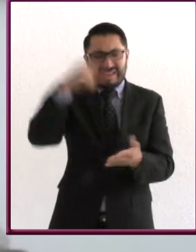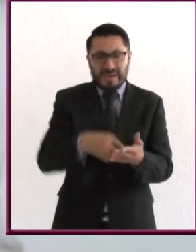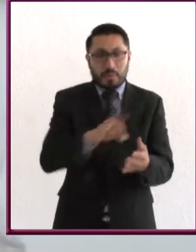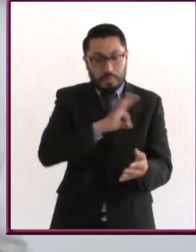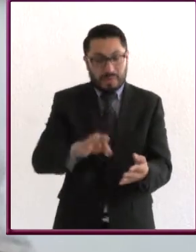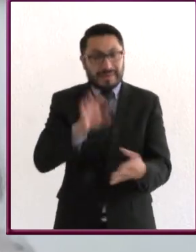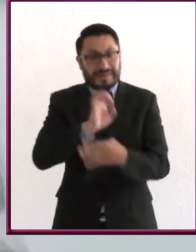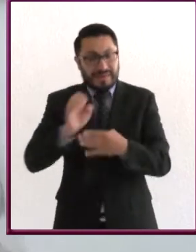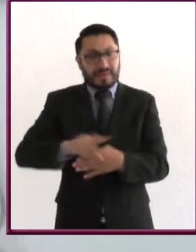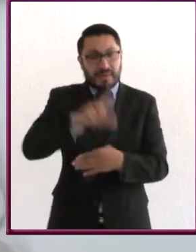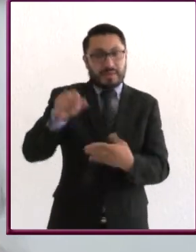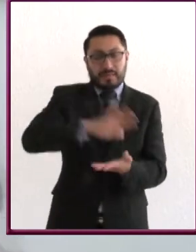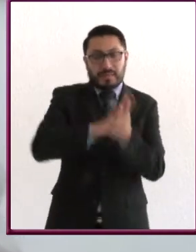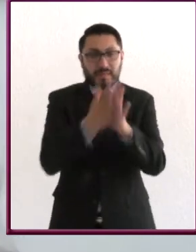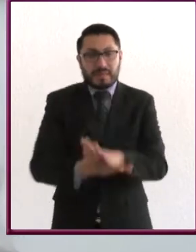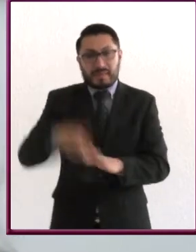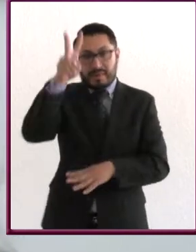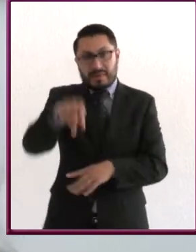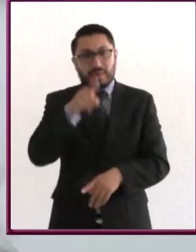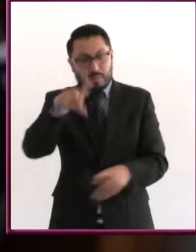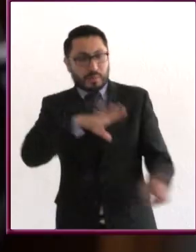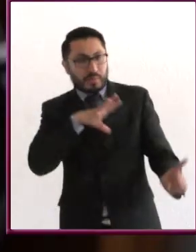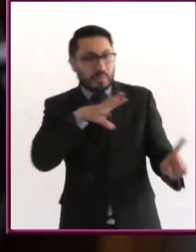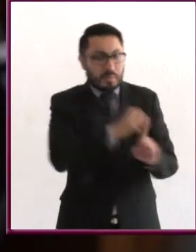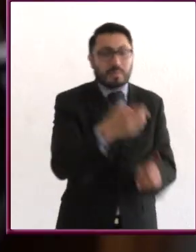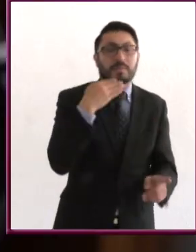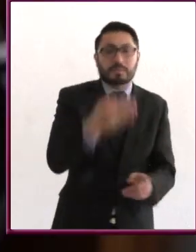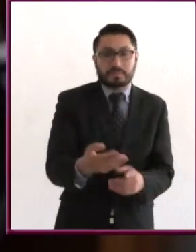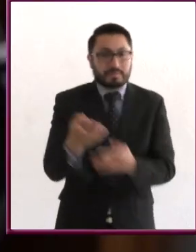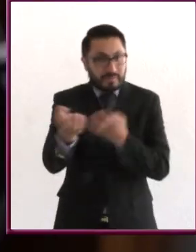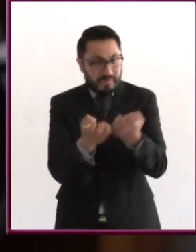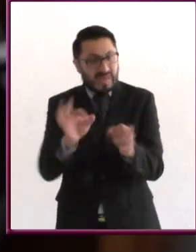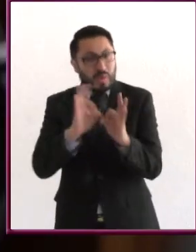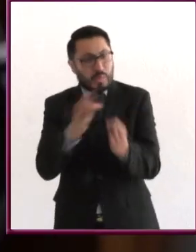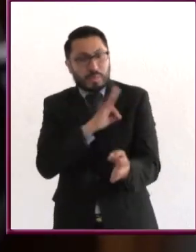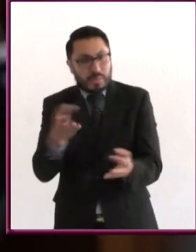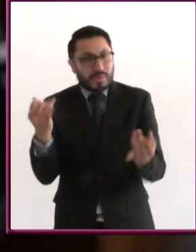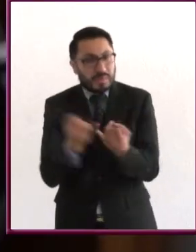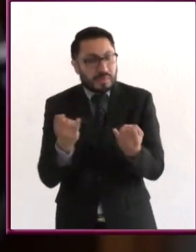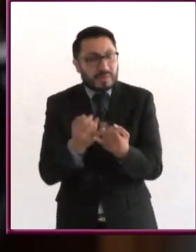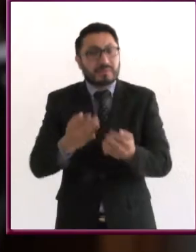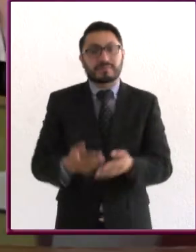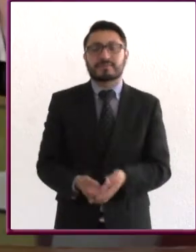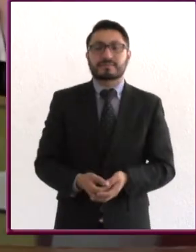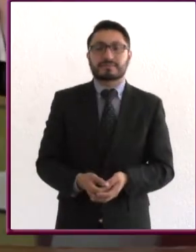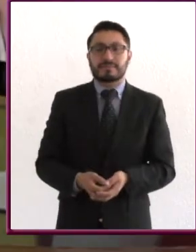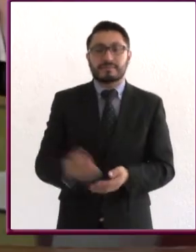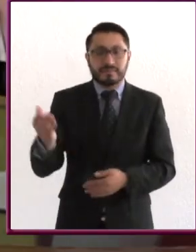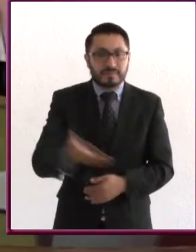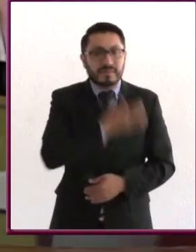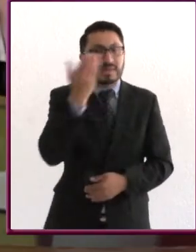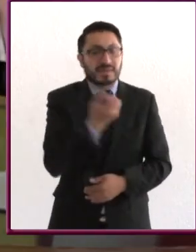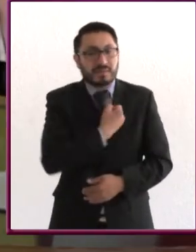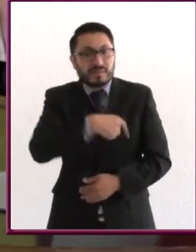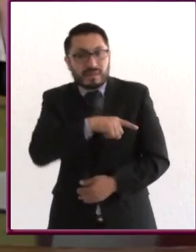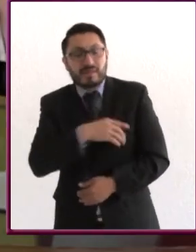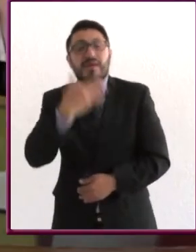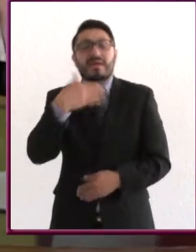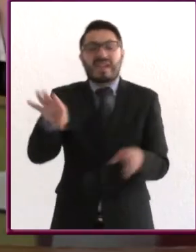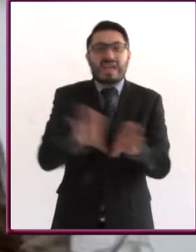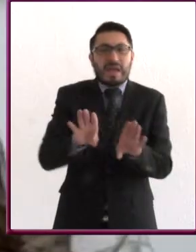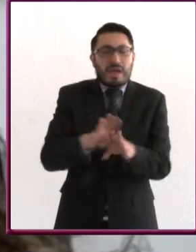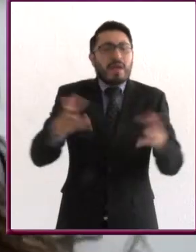el ejercicio es una clara manera de lograrlo. ¿Cómo podemos crear hábitos saludables, sobre todo cuando estamos en la